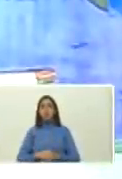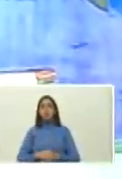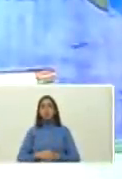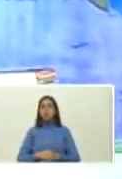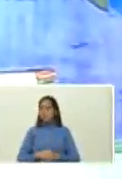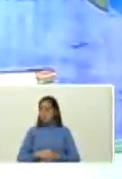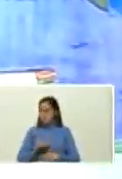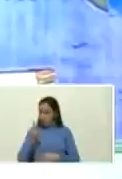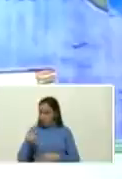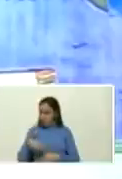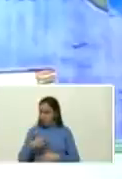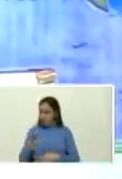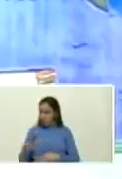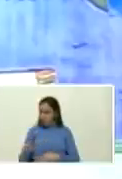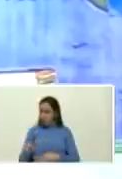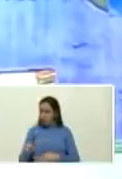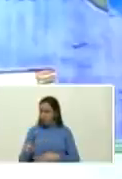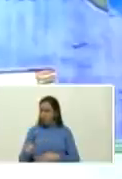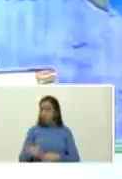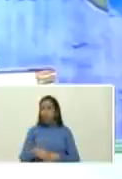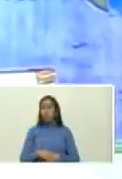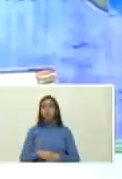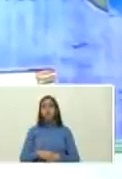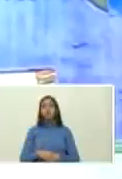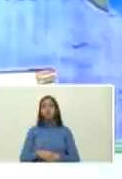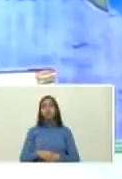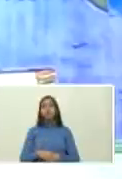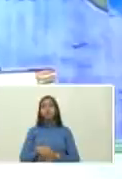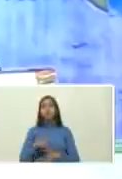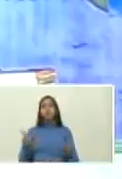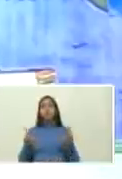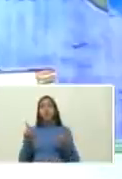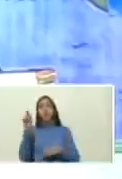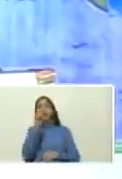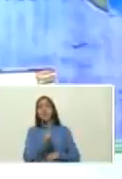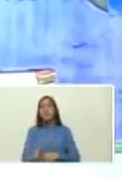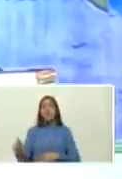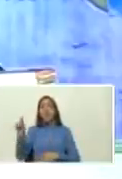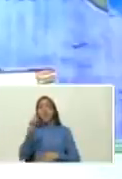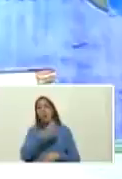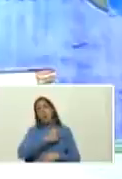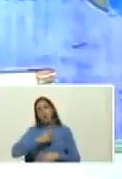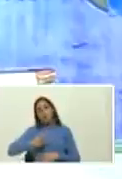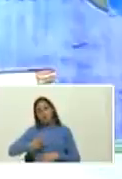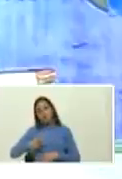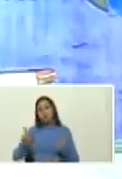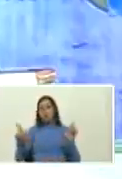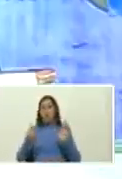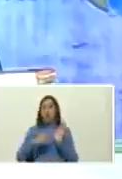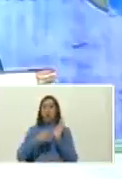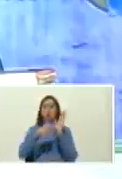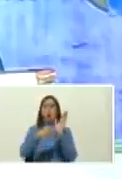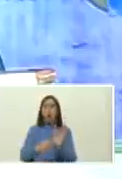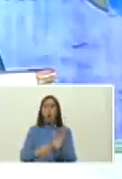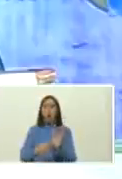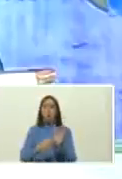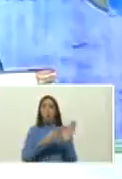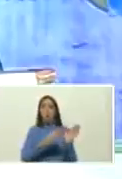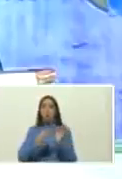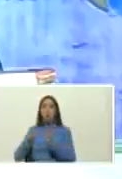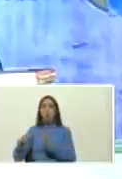¿correcto? ¿correcto? la emisora Televen ha manifestado su deseo de pasar esta serie